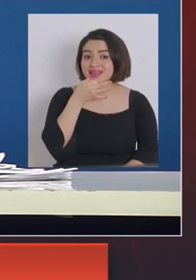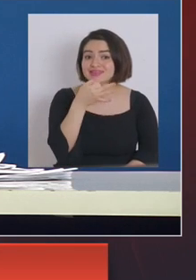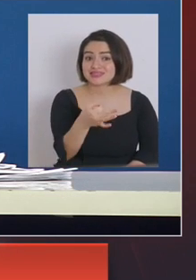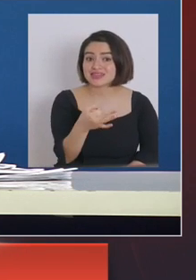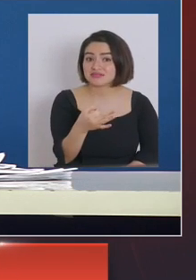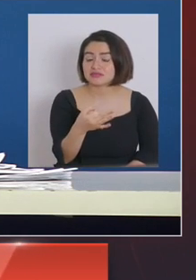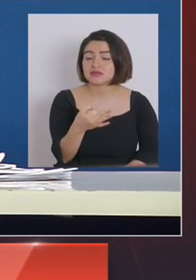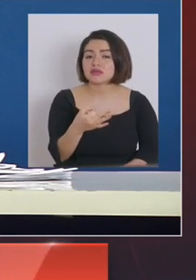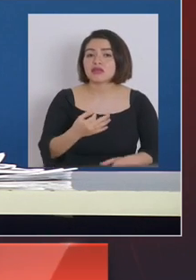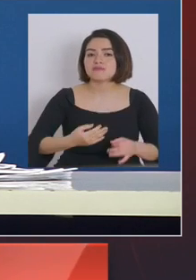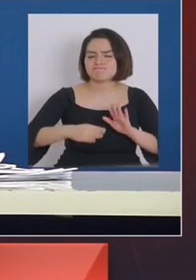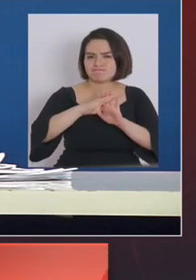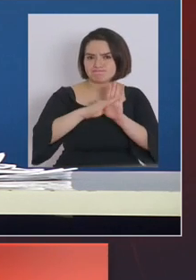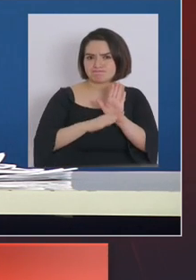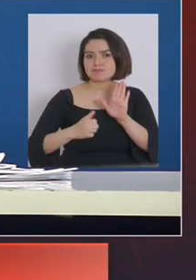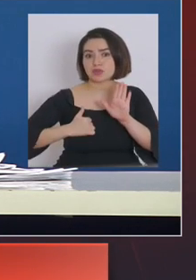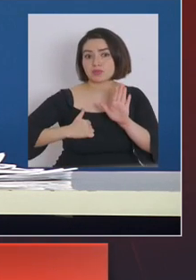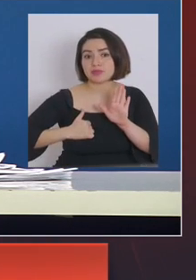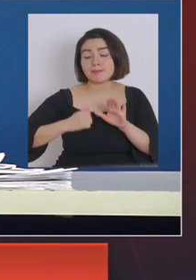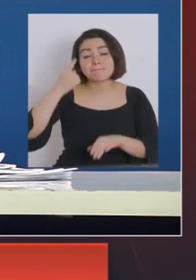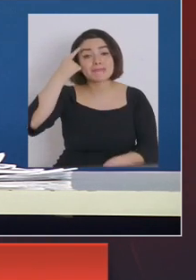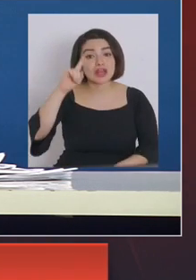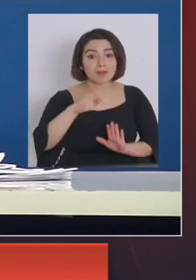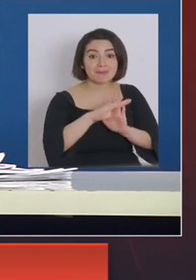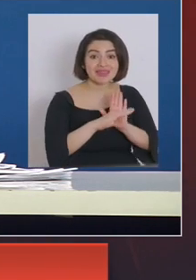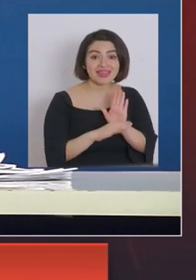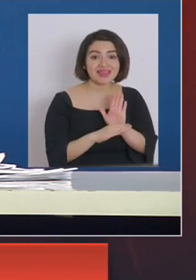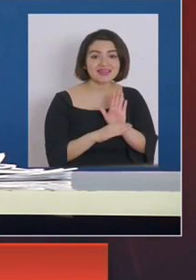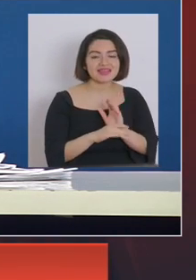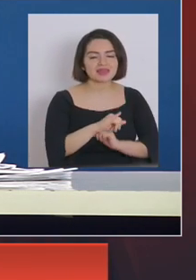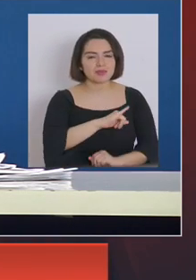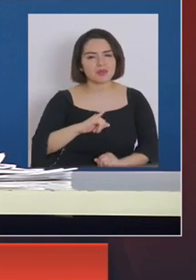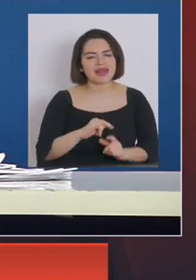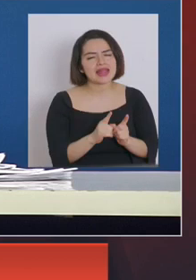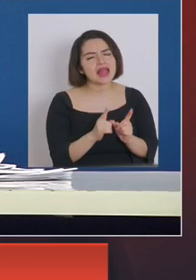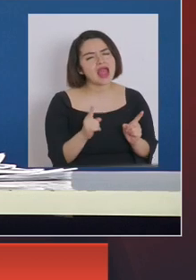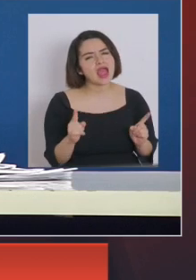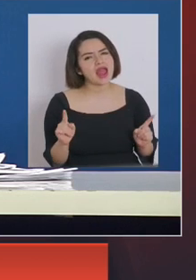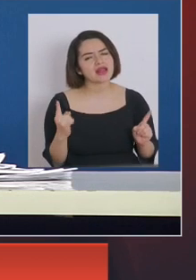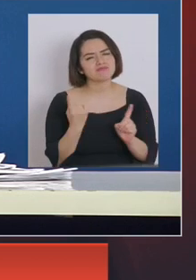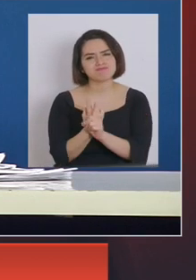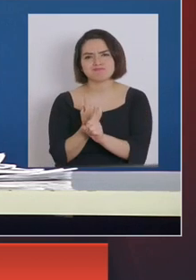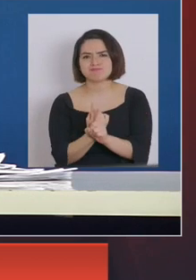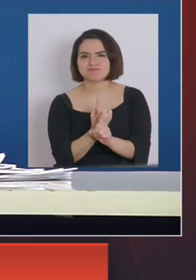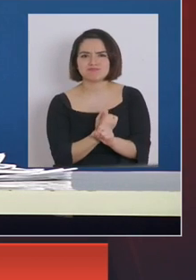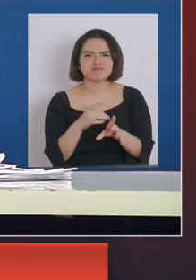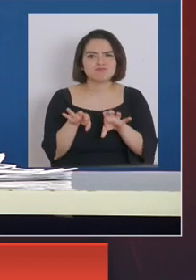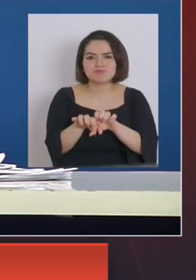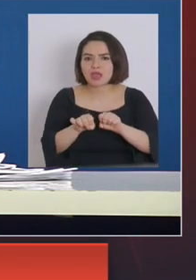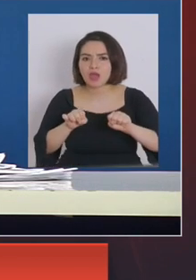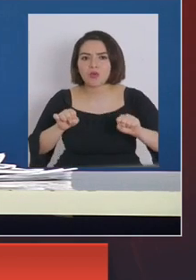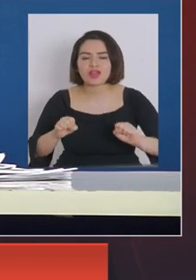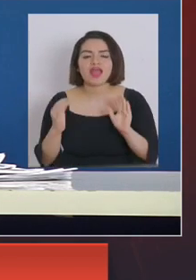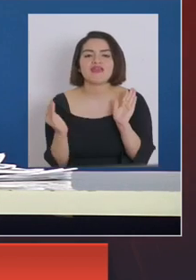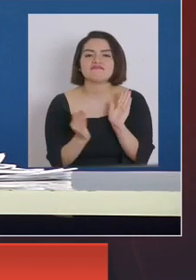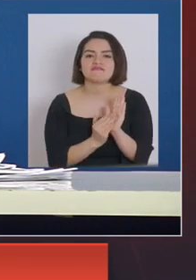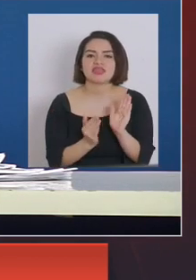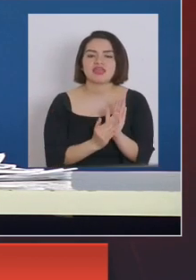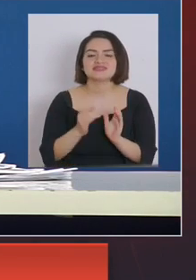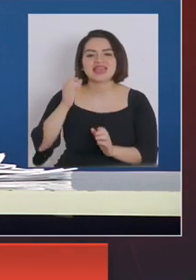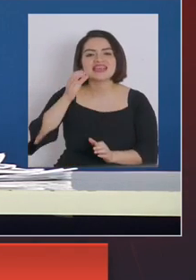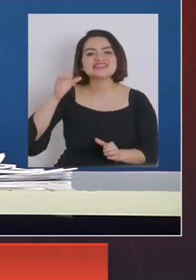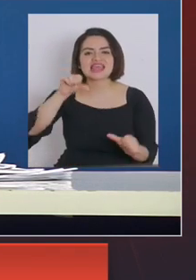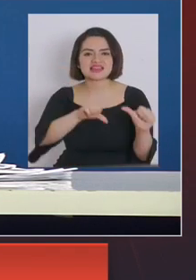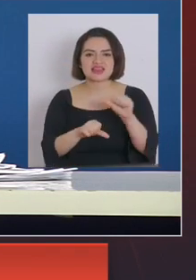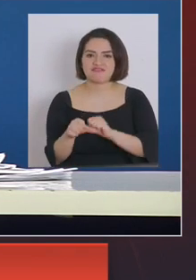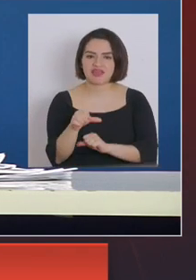a tomar medidas, pero las medidas siempre las tomamos después de una larga discusión y con evidencia científica.